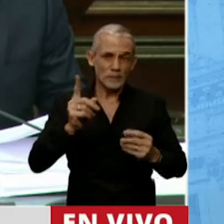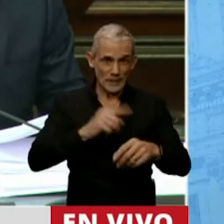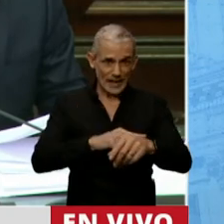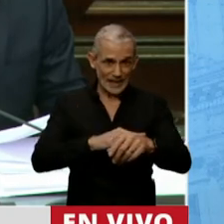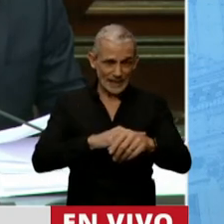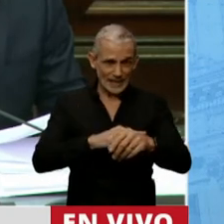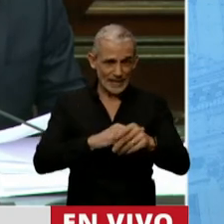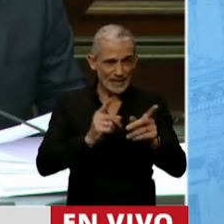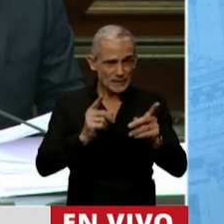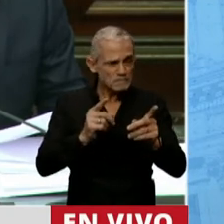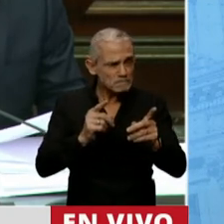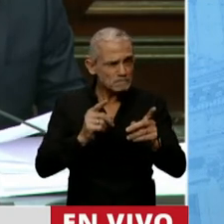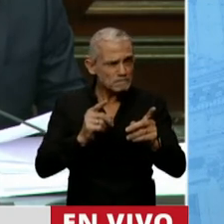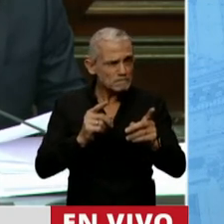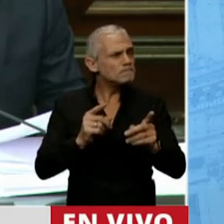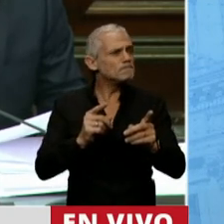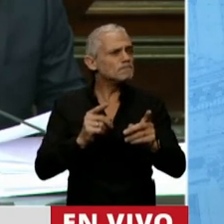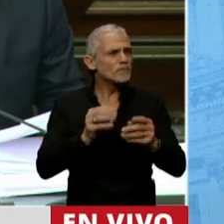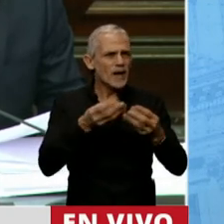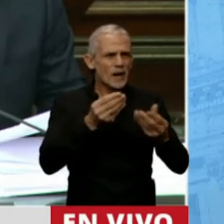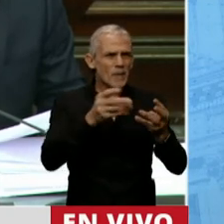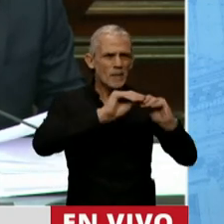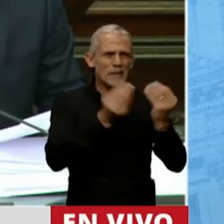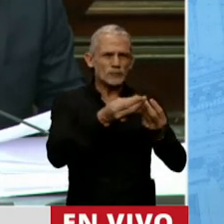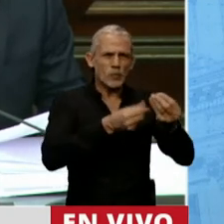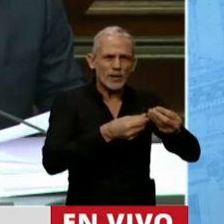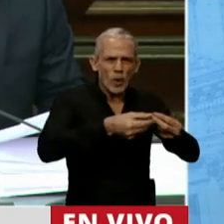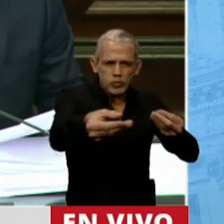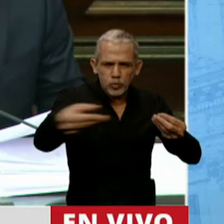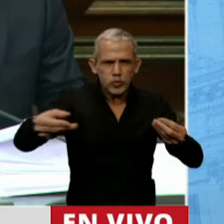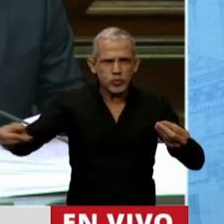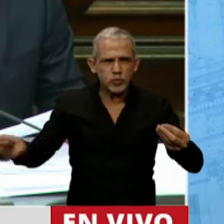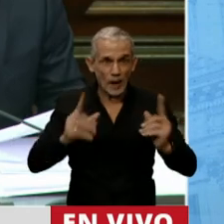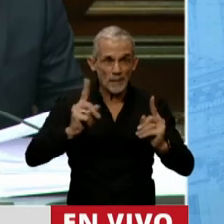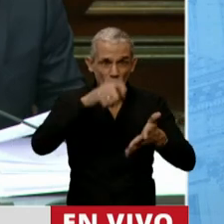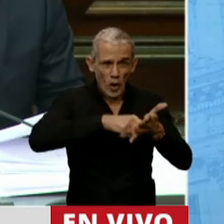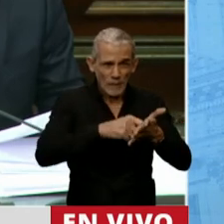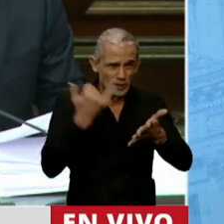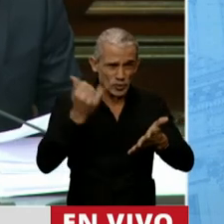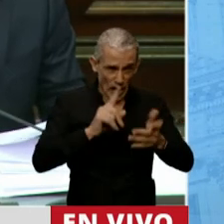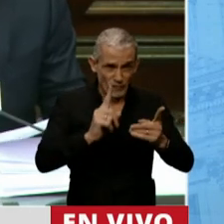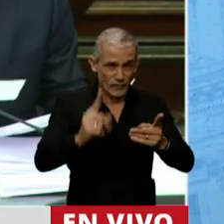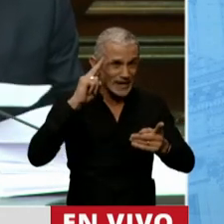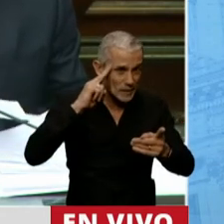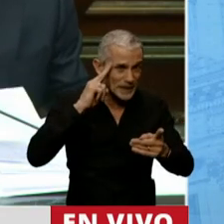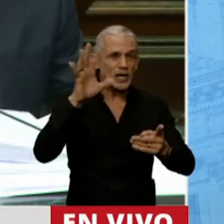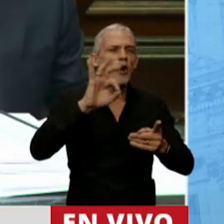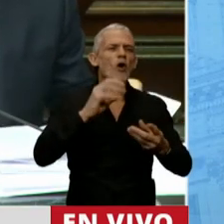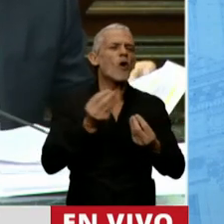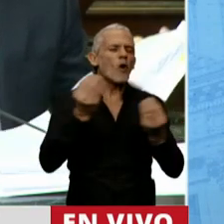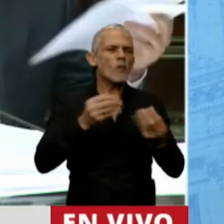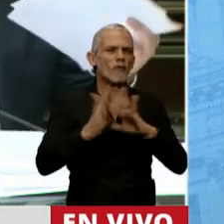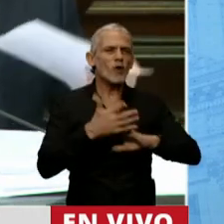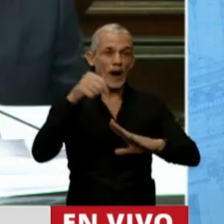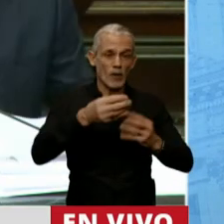especie de reasignación presupuestaria se van a sostener esos convenios y cuáles van a